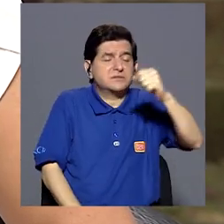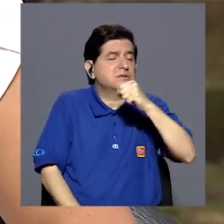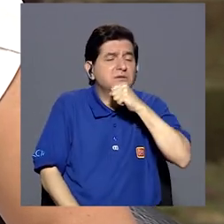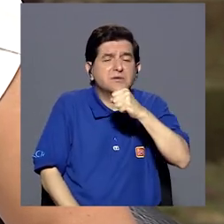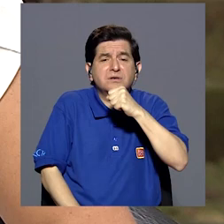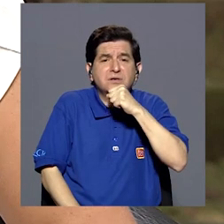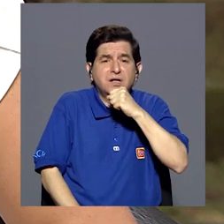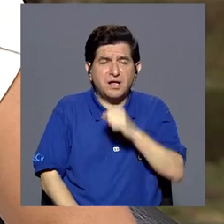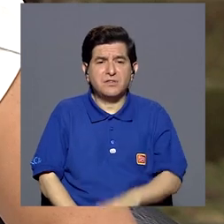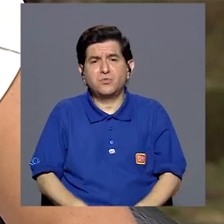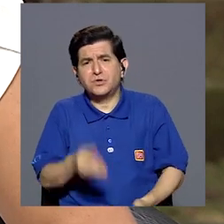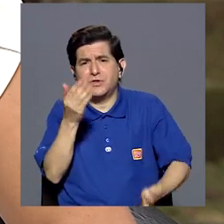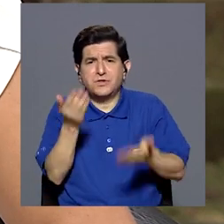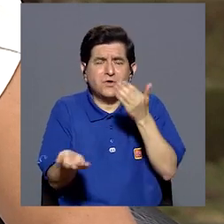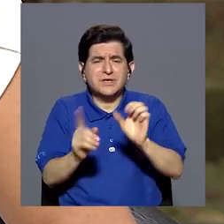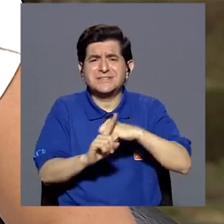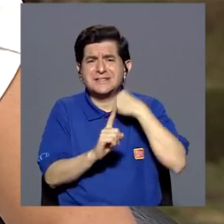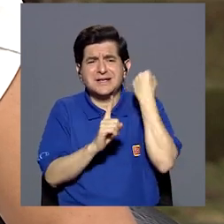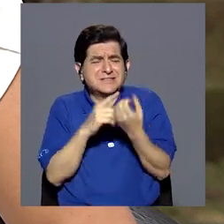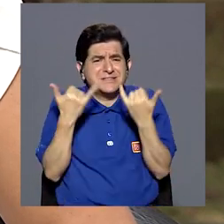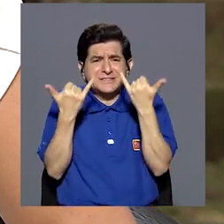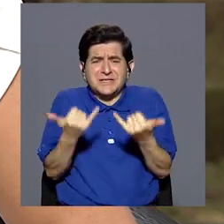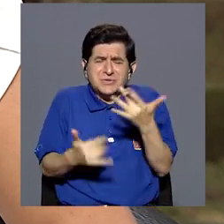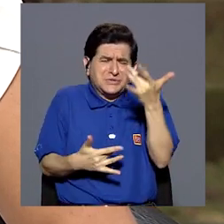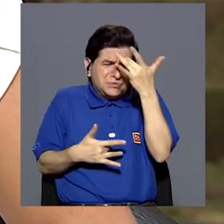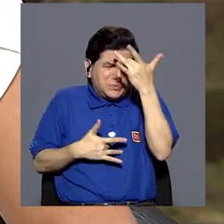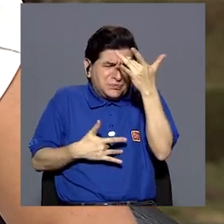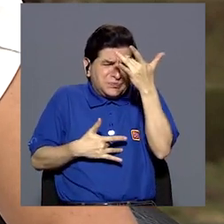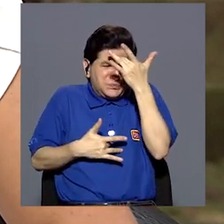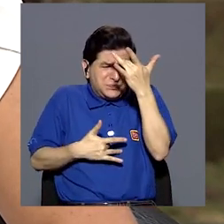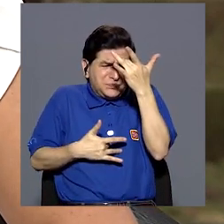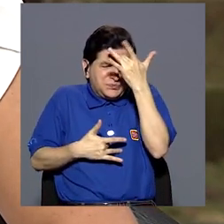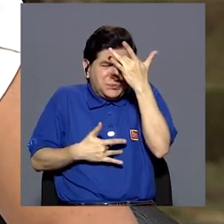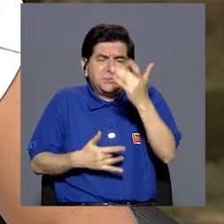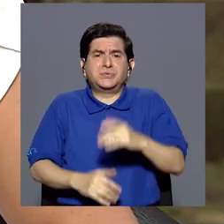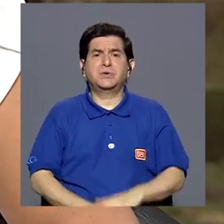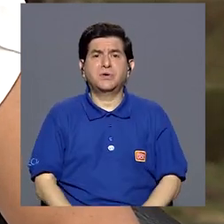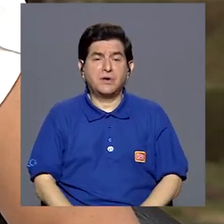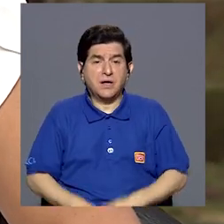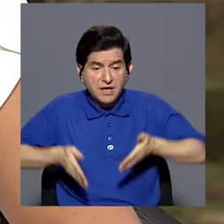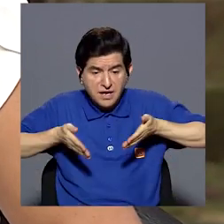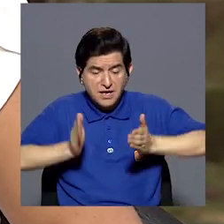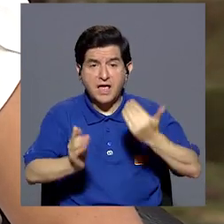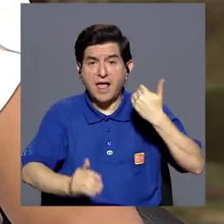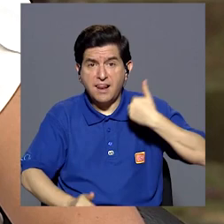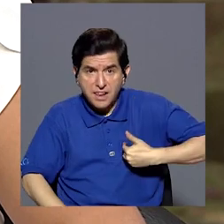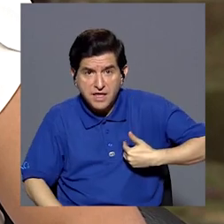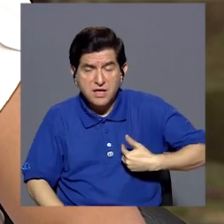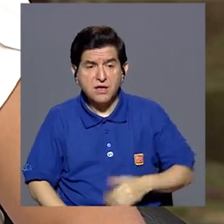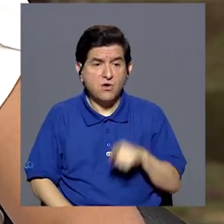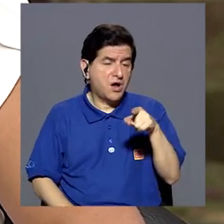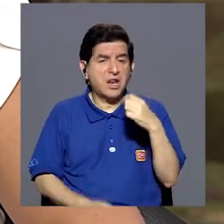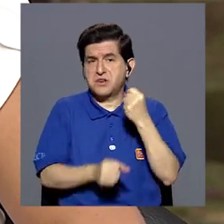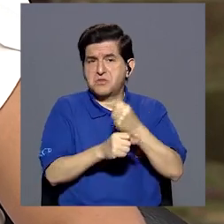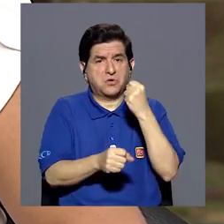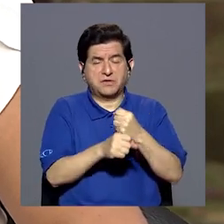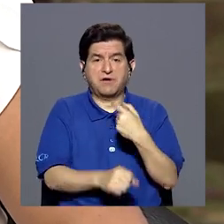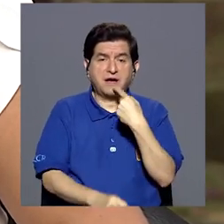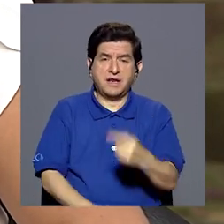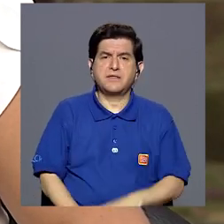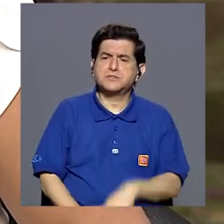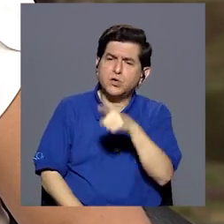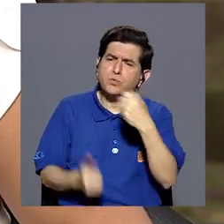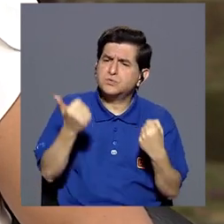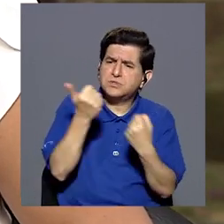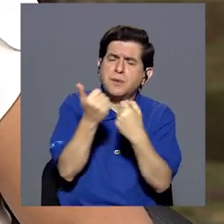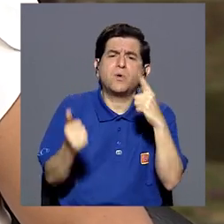adulto mayor cayó en un estado de enfermedad, ¿verdad? Y este hijo tal vez estaba sin trabajo y